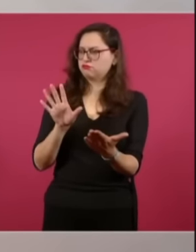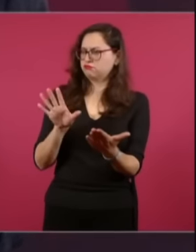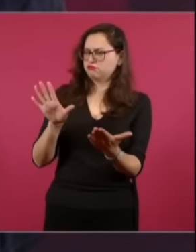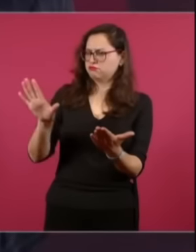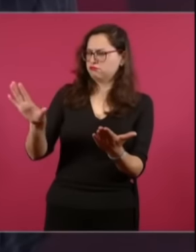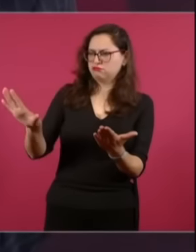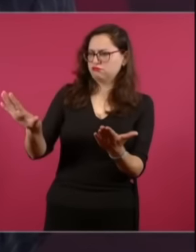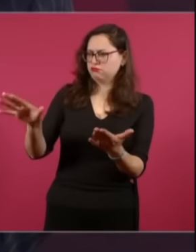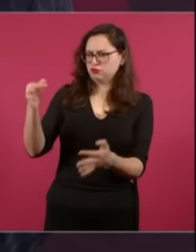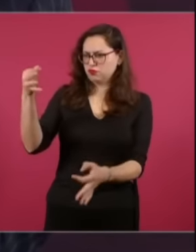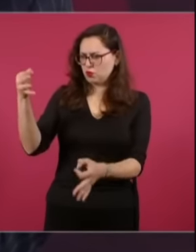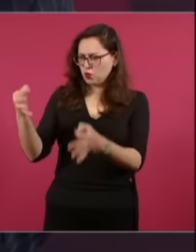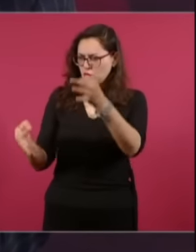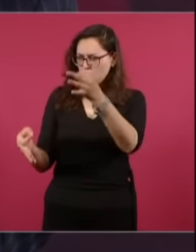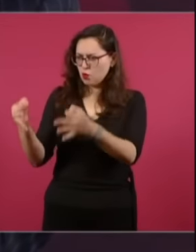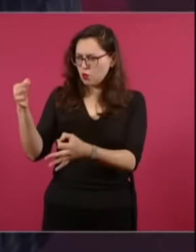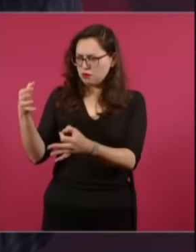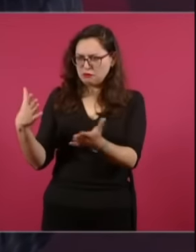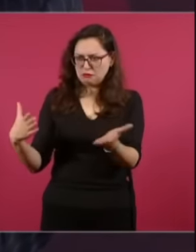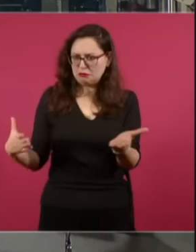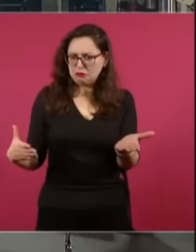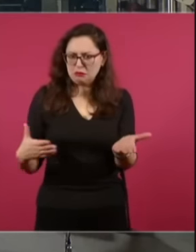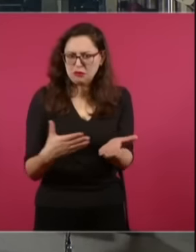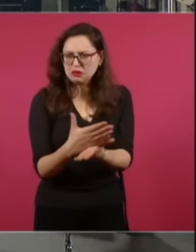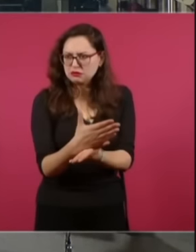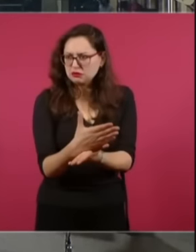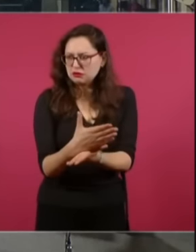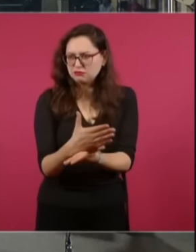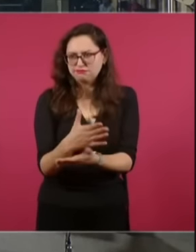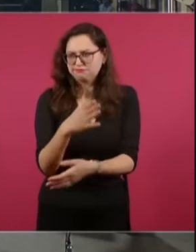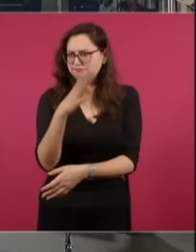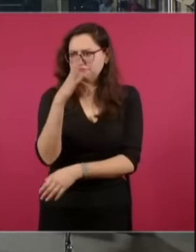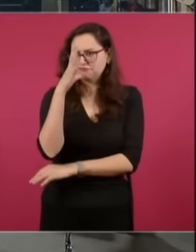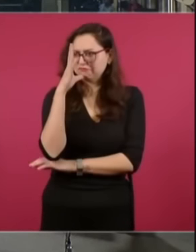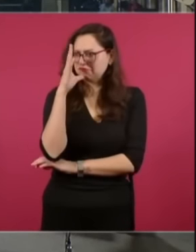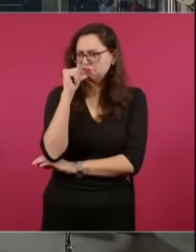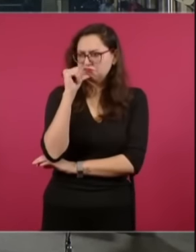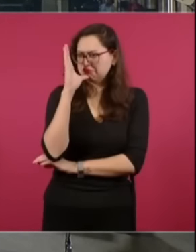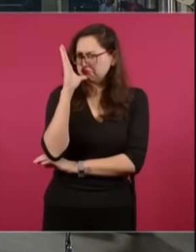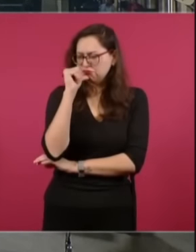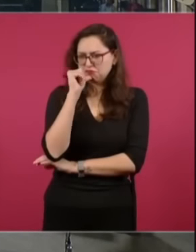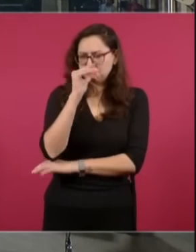del Poder Legislativo pues